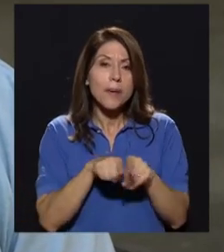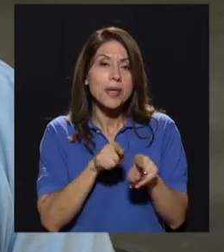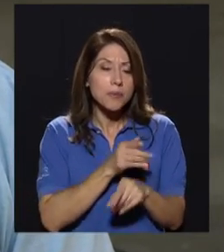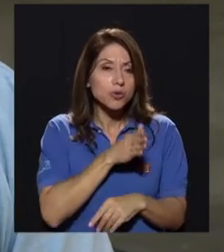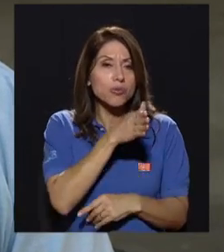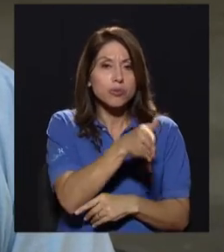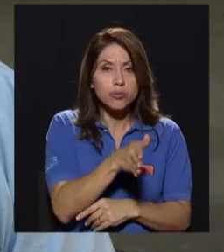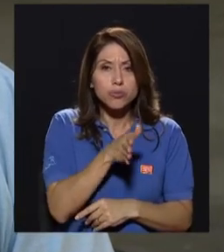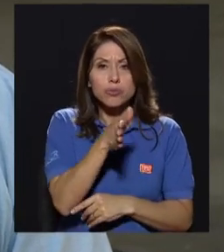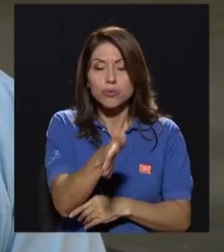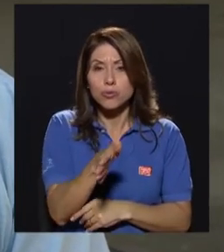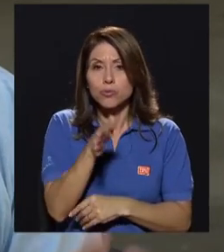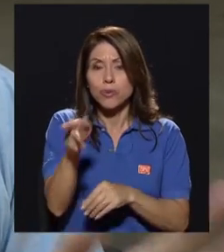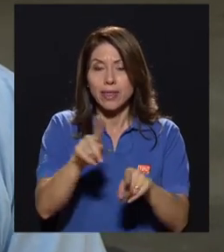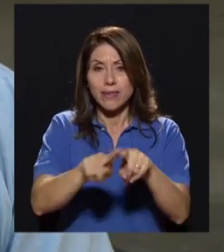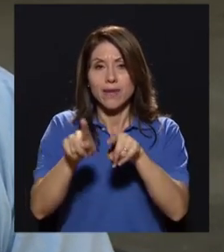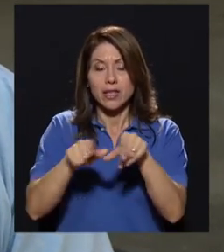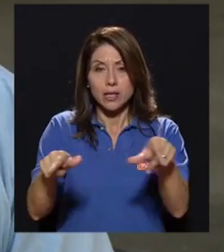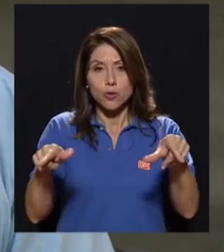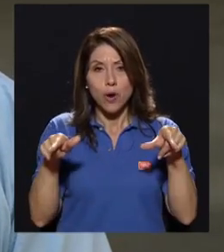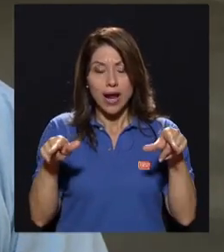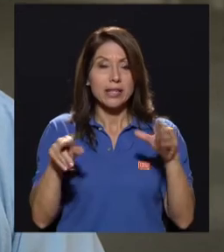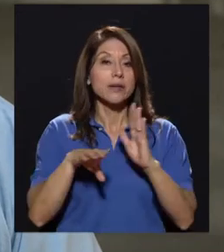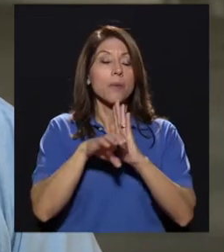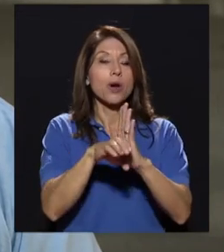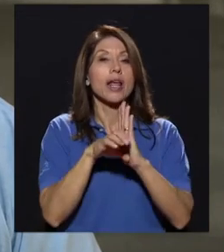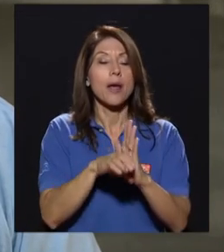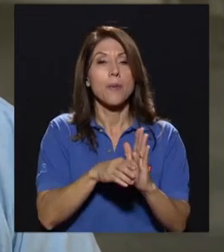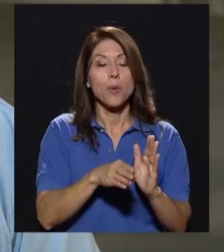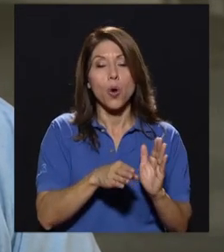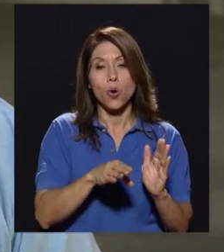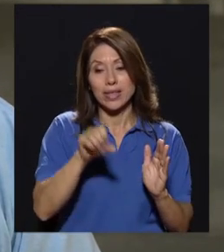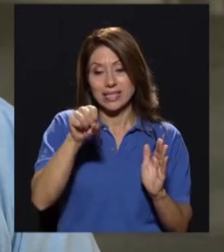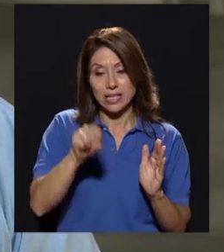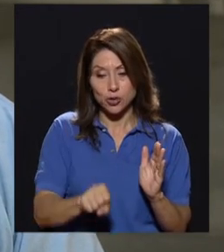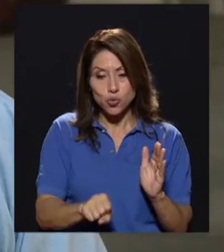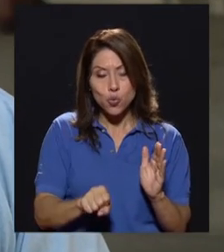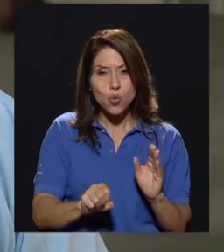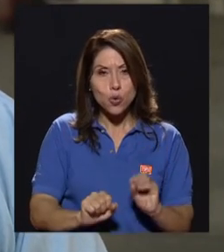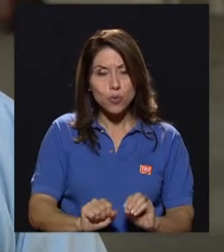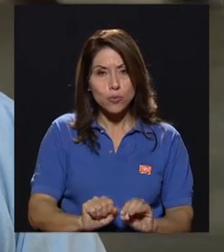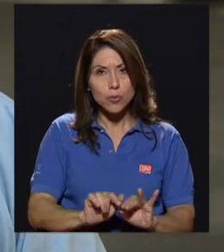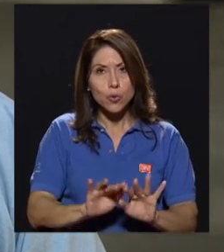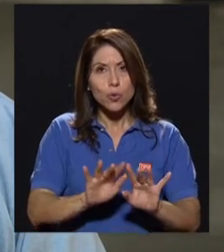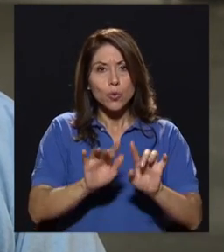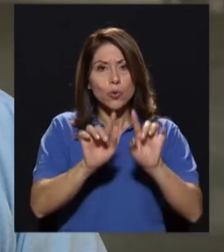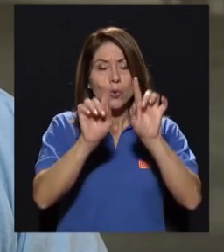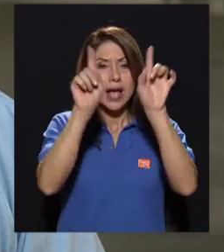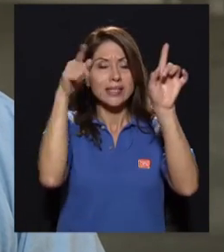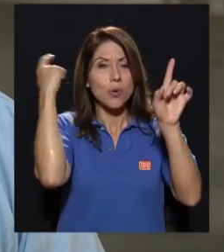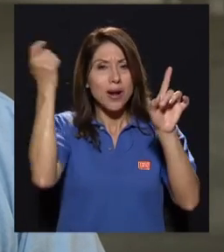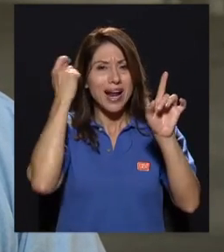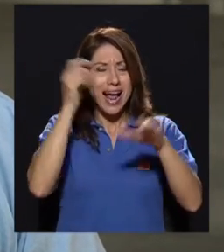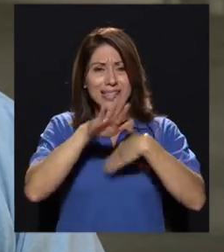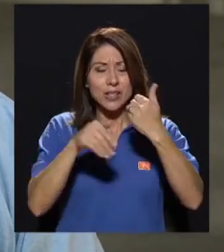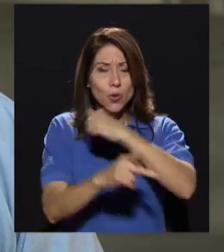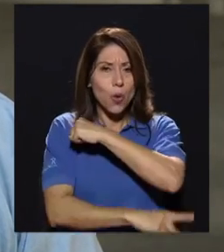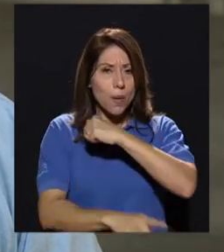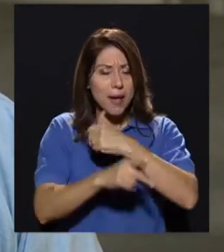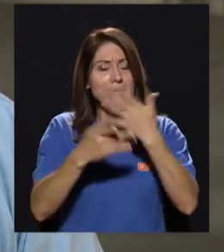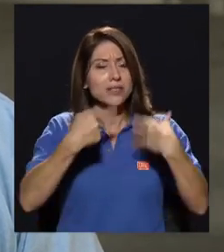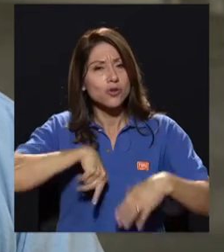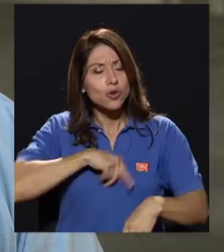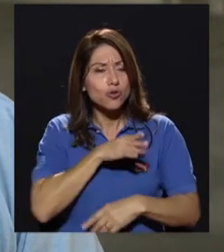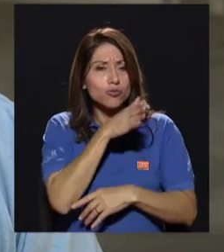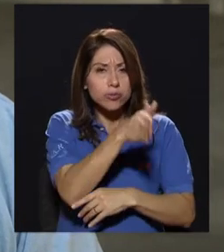varias comunidades del país, desde la zona sur hasta Guanacaste. Hemos estado llevando los insectos